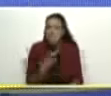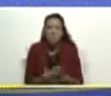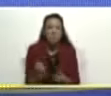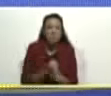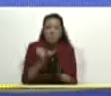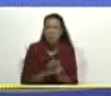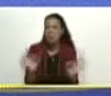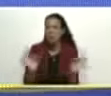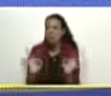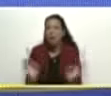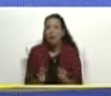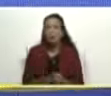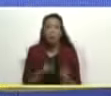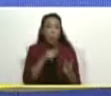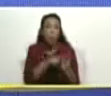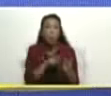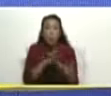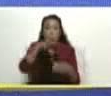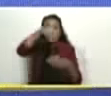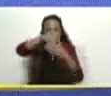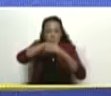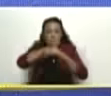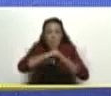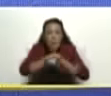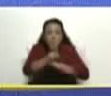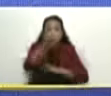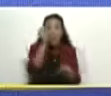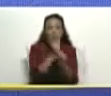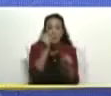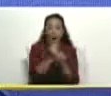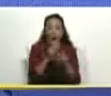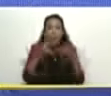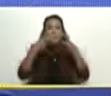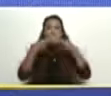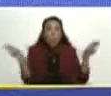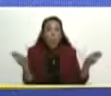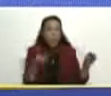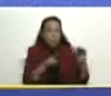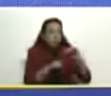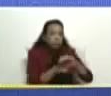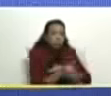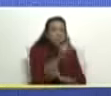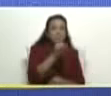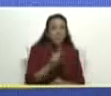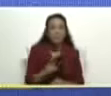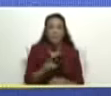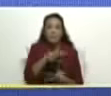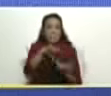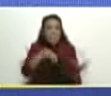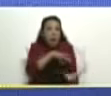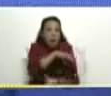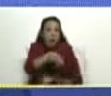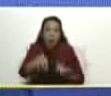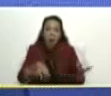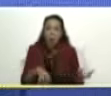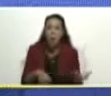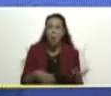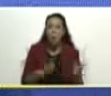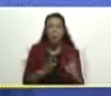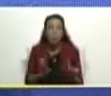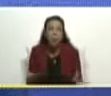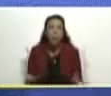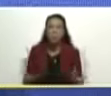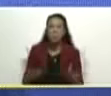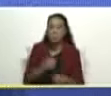a veces porque son infiltrados, que se infiltran para hacer daño, y con la